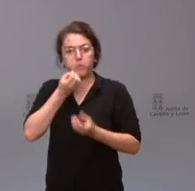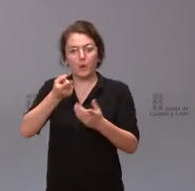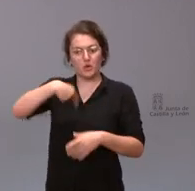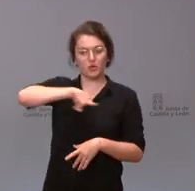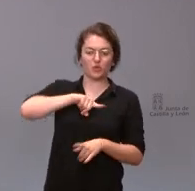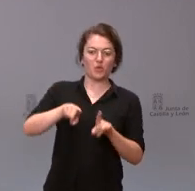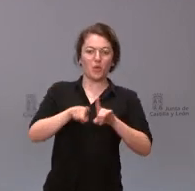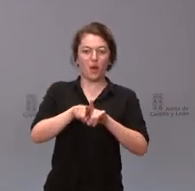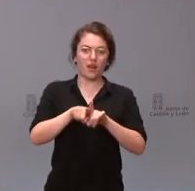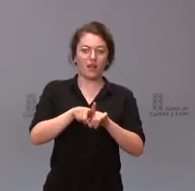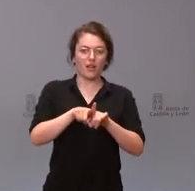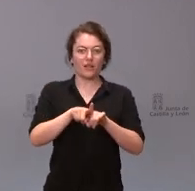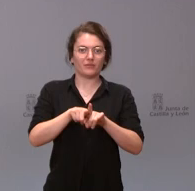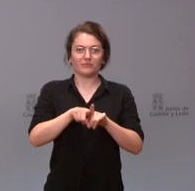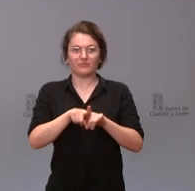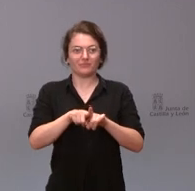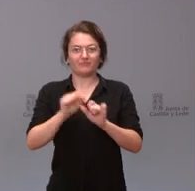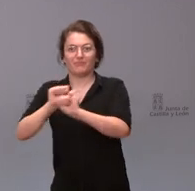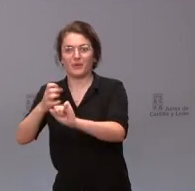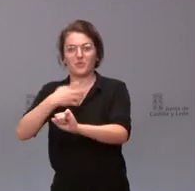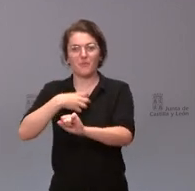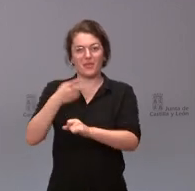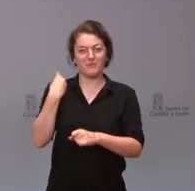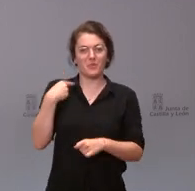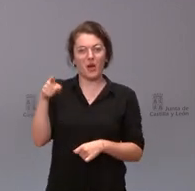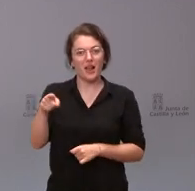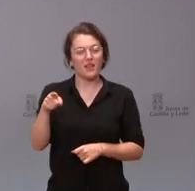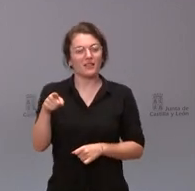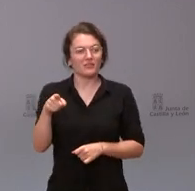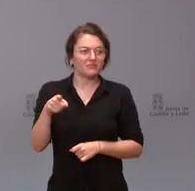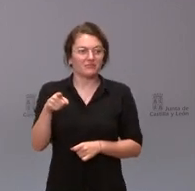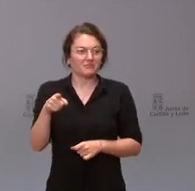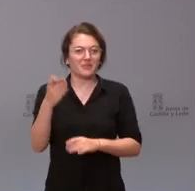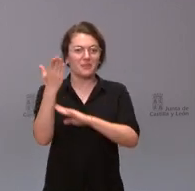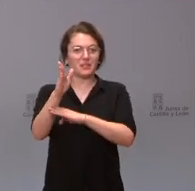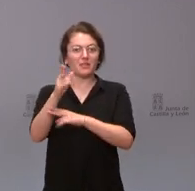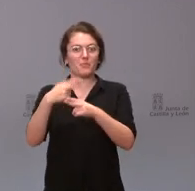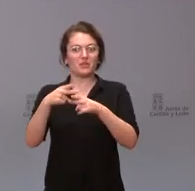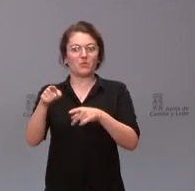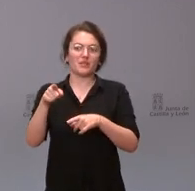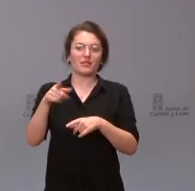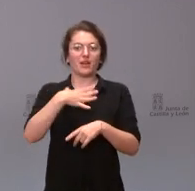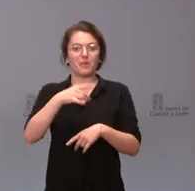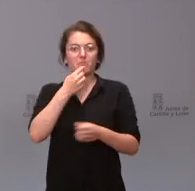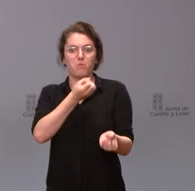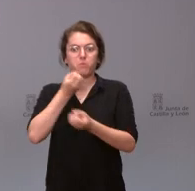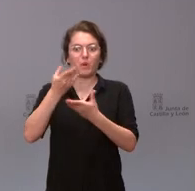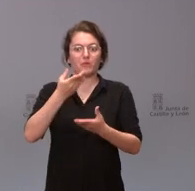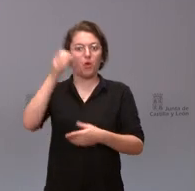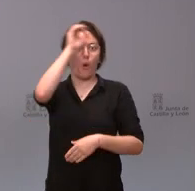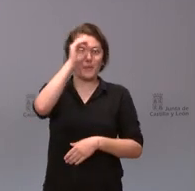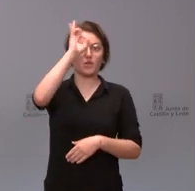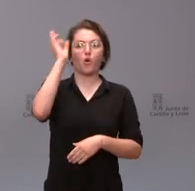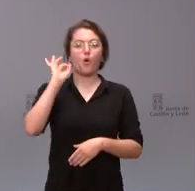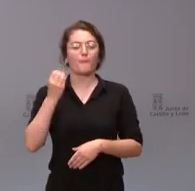podamos impedir que alguien que es un representante político pueda manifestar aquello que piensa que piensa su partido o que piensa